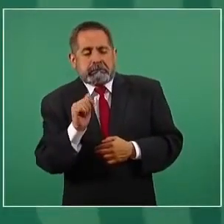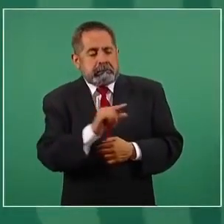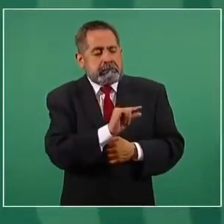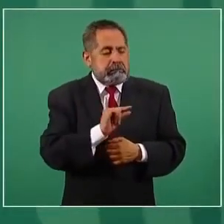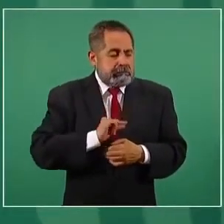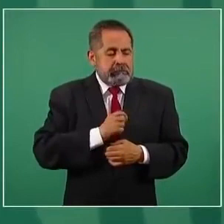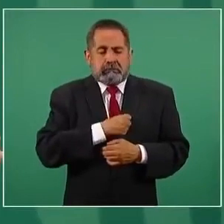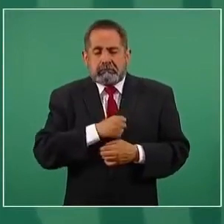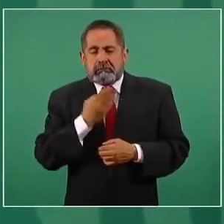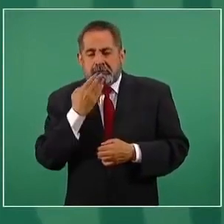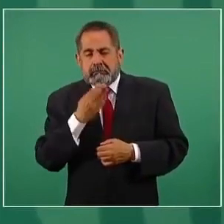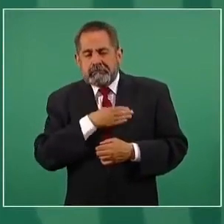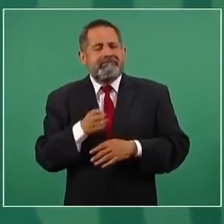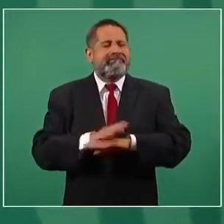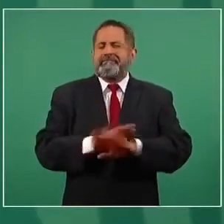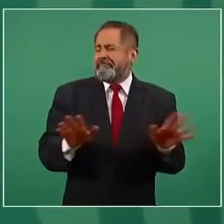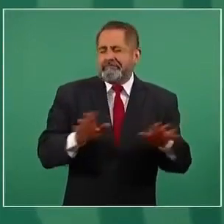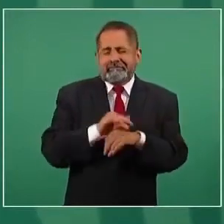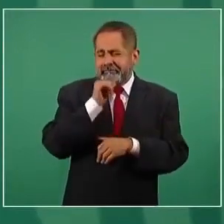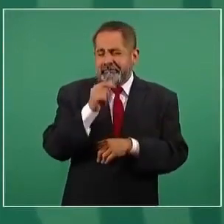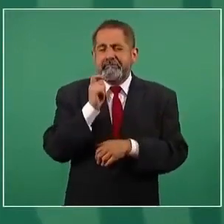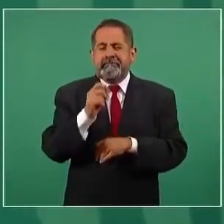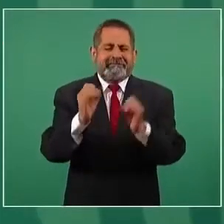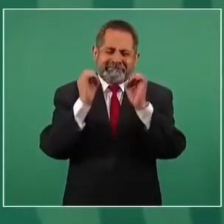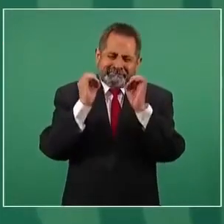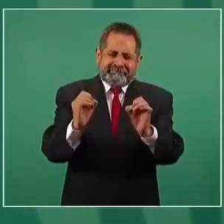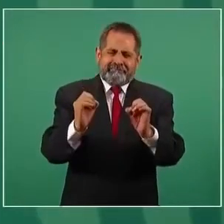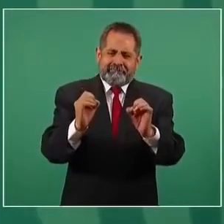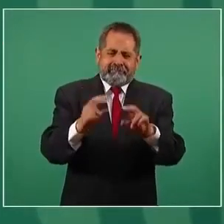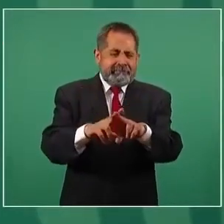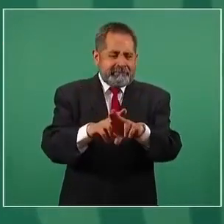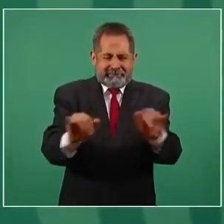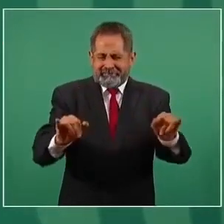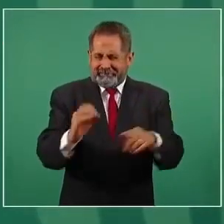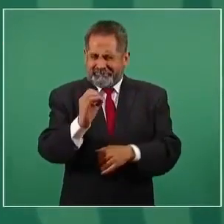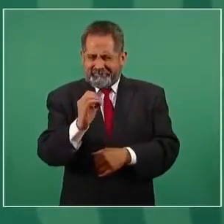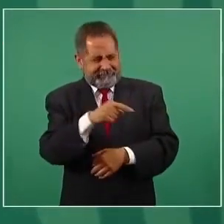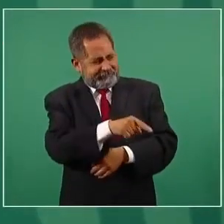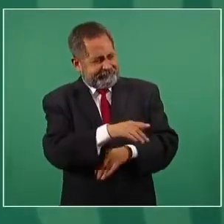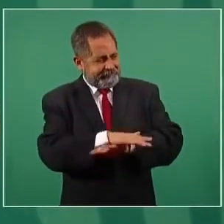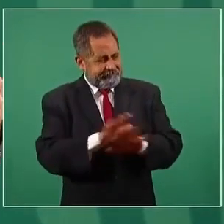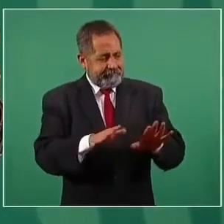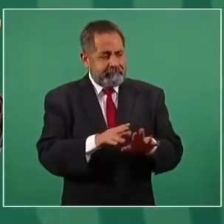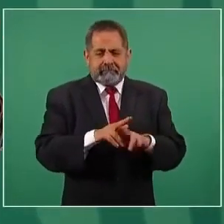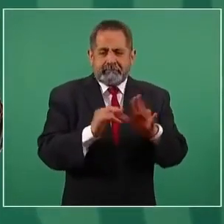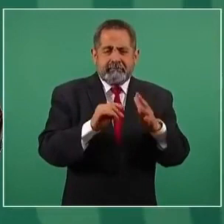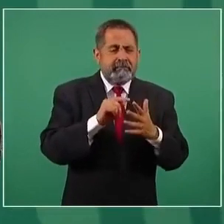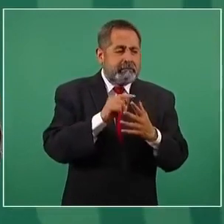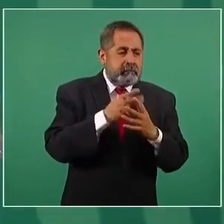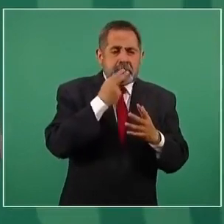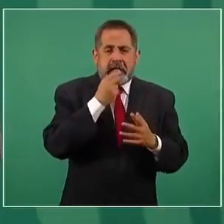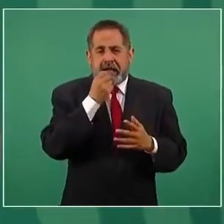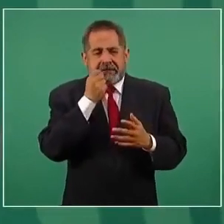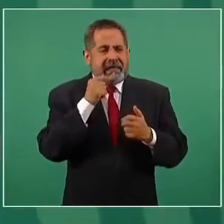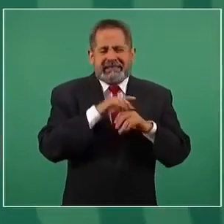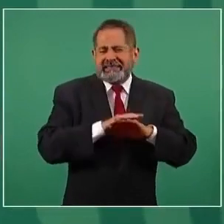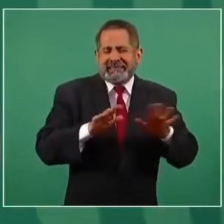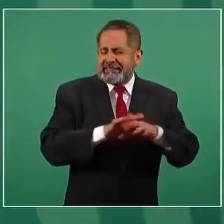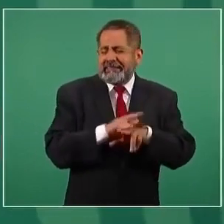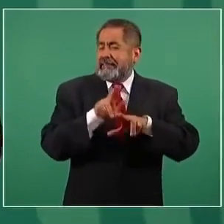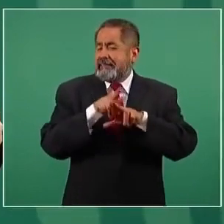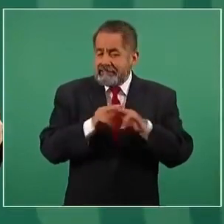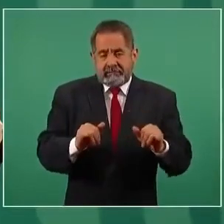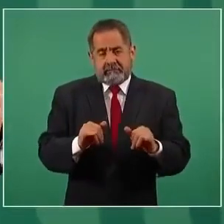dosis saludable. La dosis debe ser cero, absolutamente cero, insisto, en cualquiera de sus formas. México es uno de los